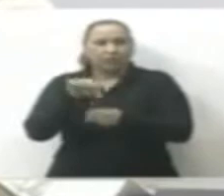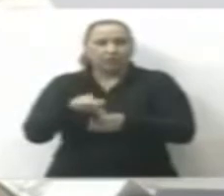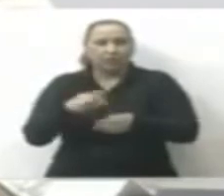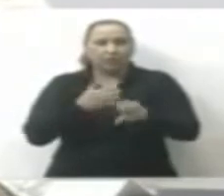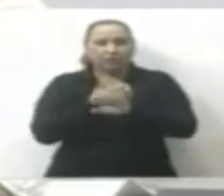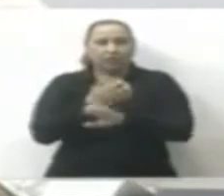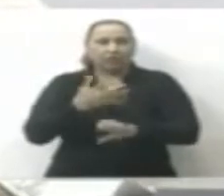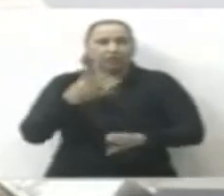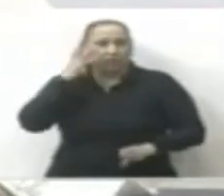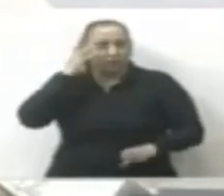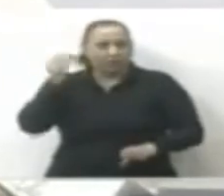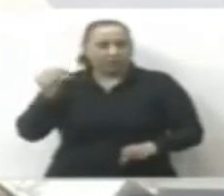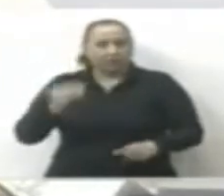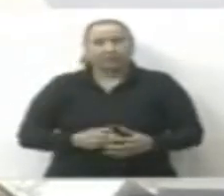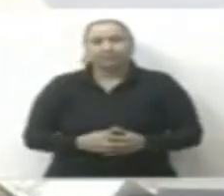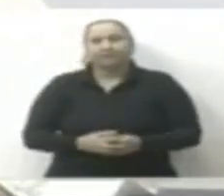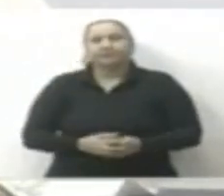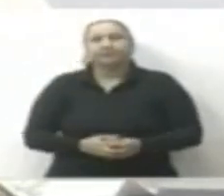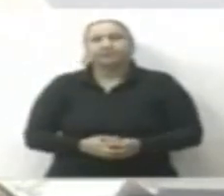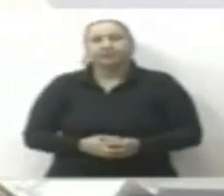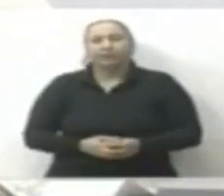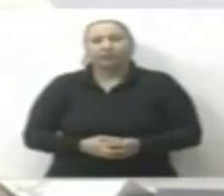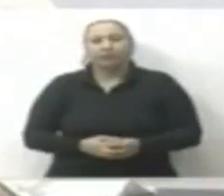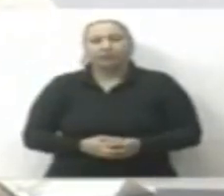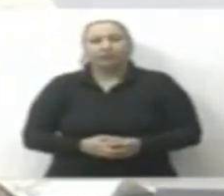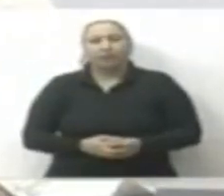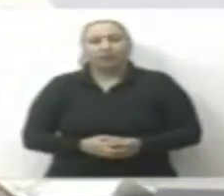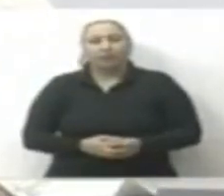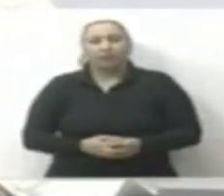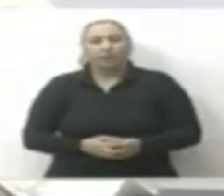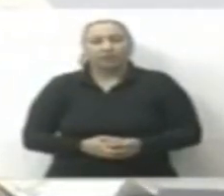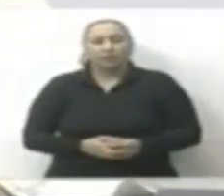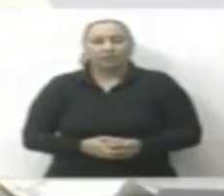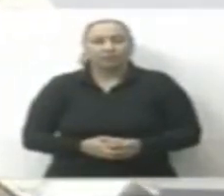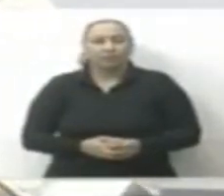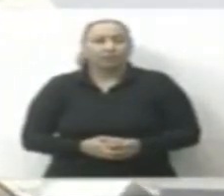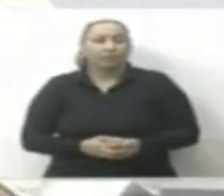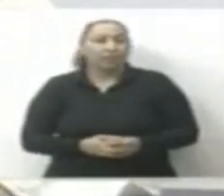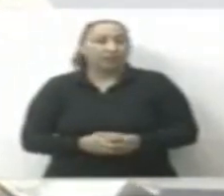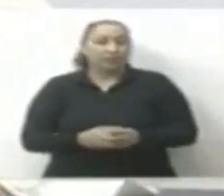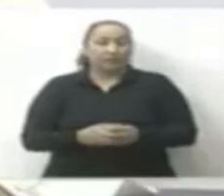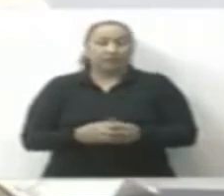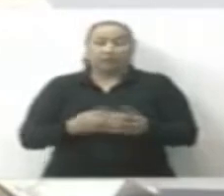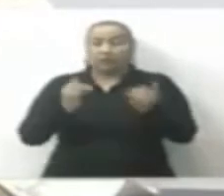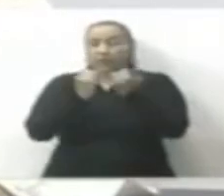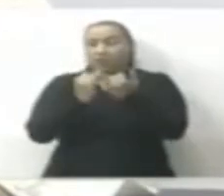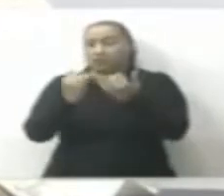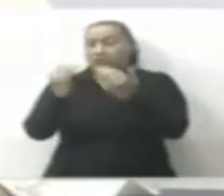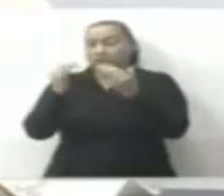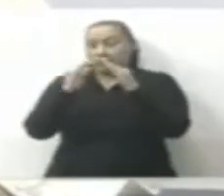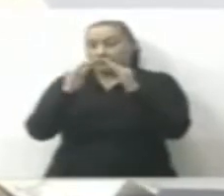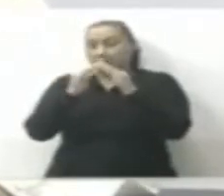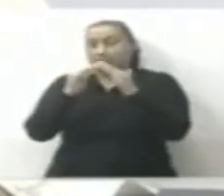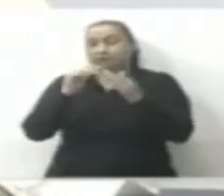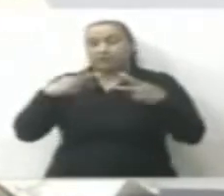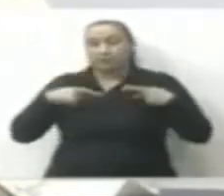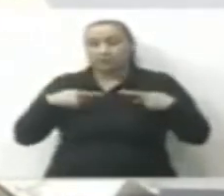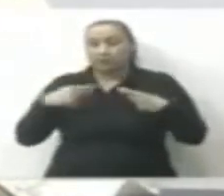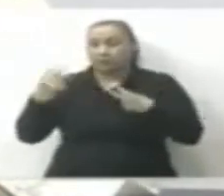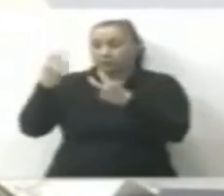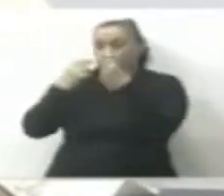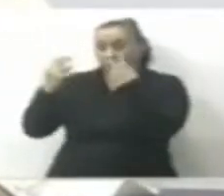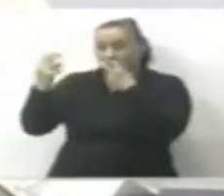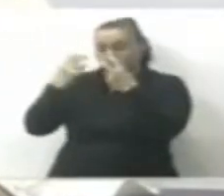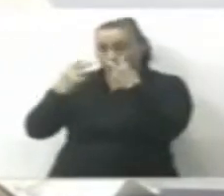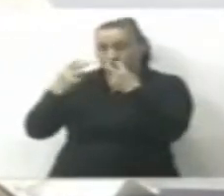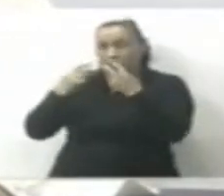por el COVID-19 en el estado. Comparto el saludo con quien desde casa, el lugar más seguro para protegerse del